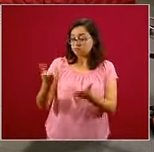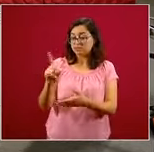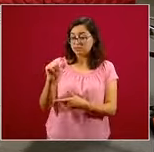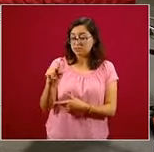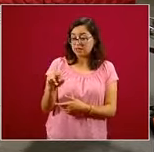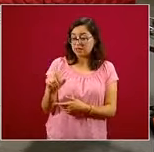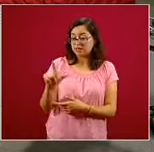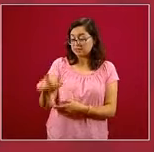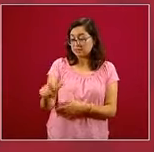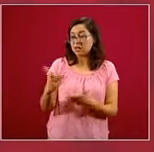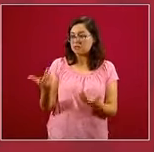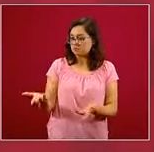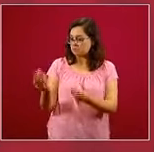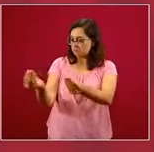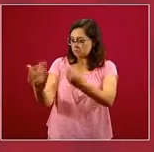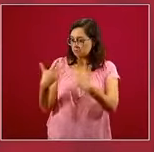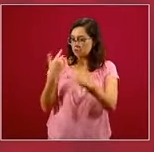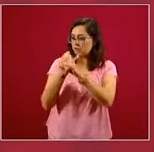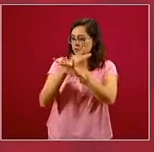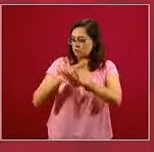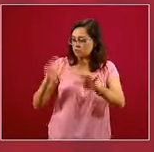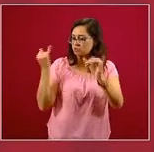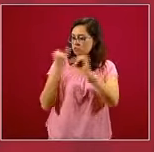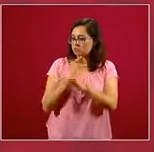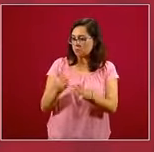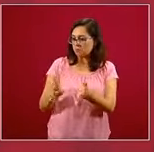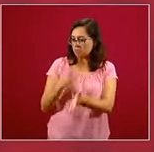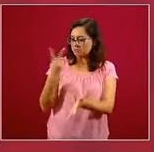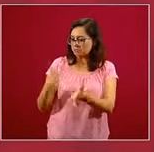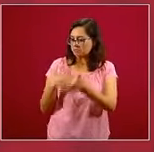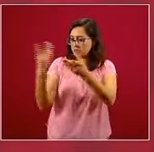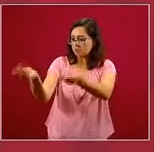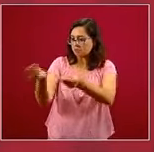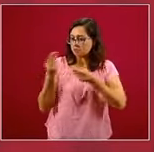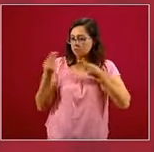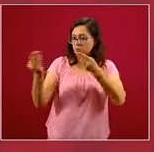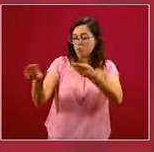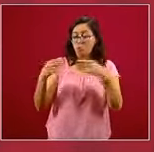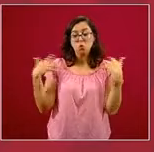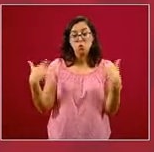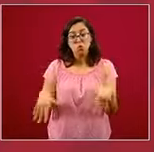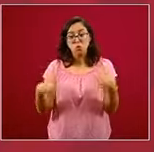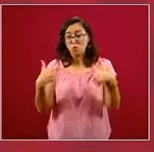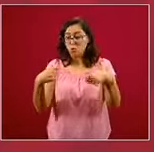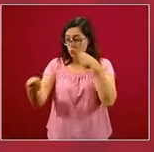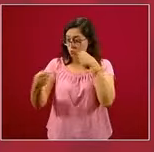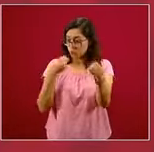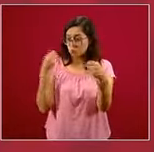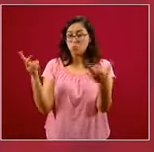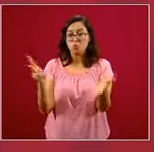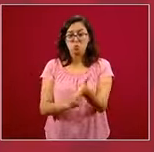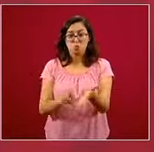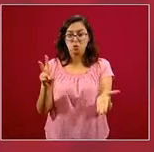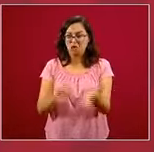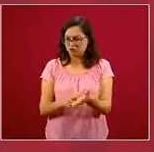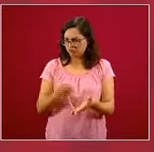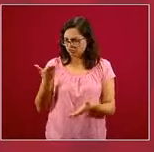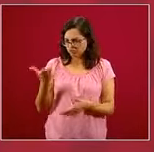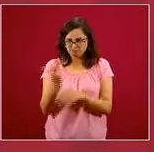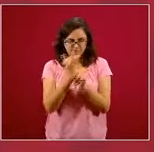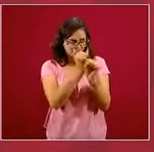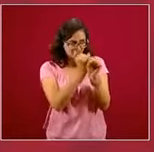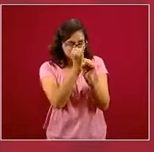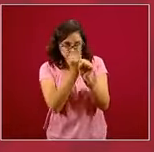reportajes, este y otros que nos ha comentado. Nos parece extraordinariamente valioso que el trabajo periodístico sea inquisitivo y